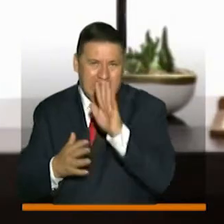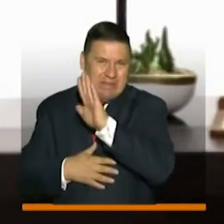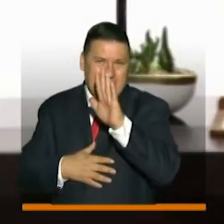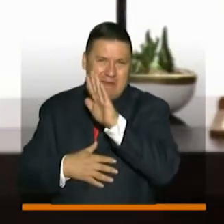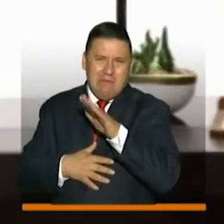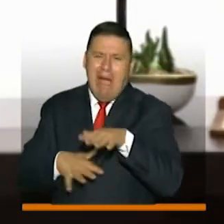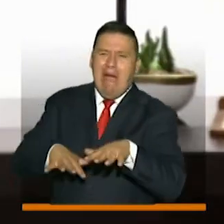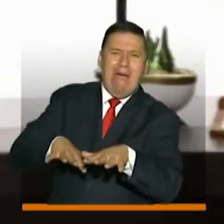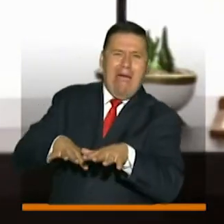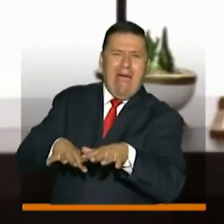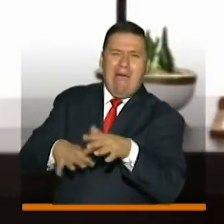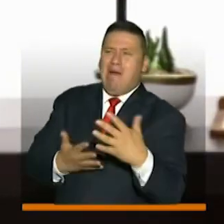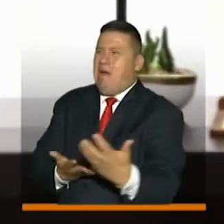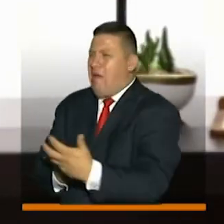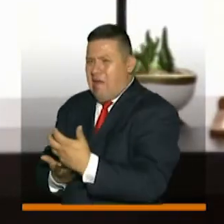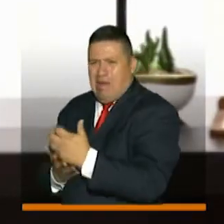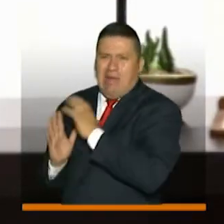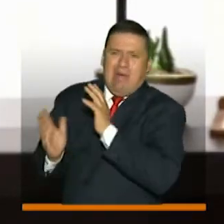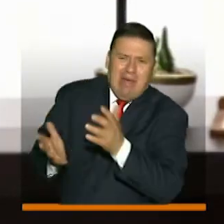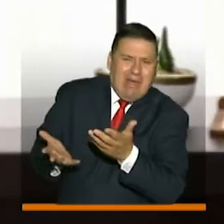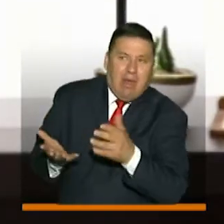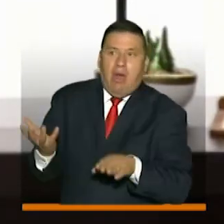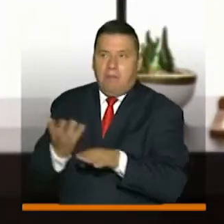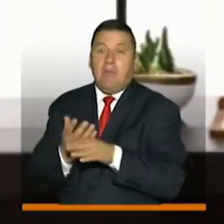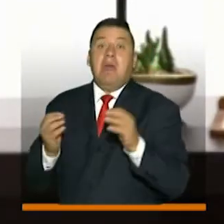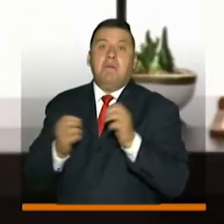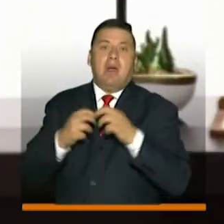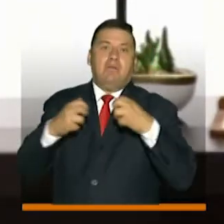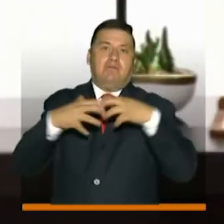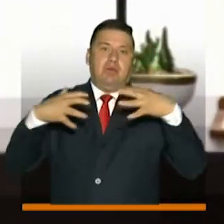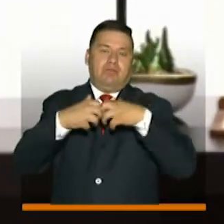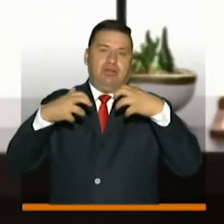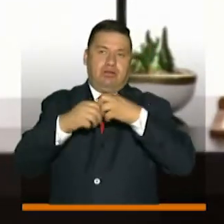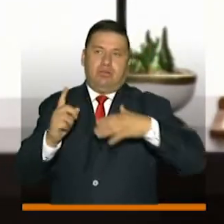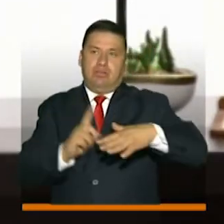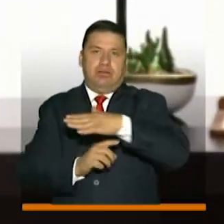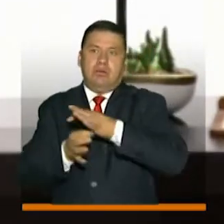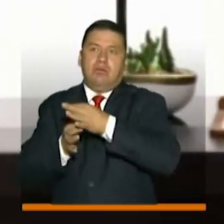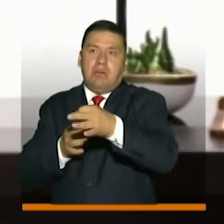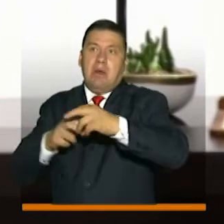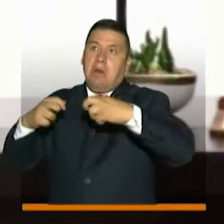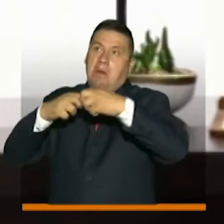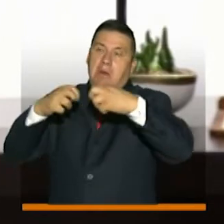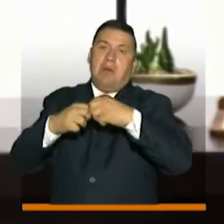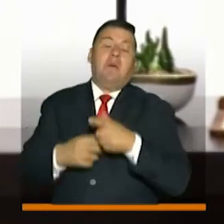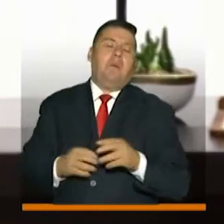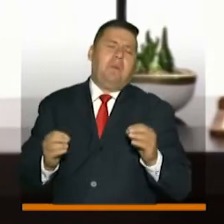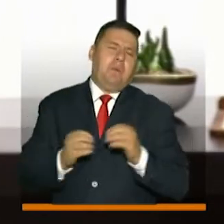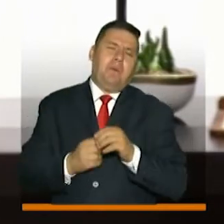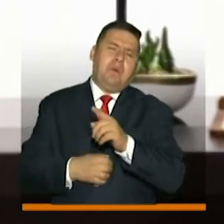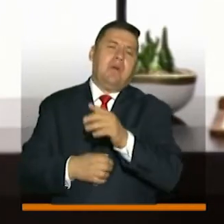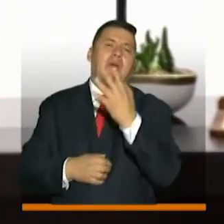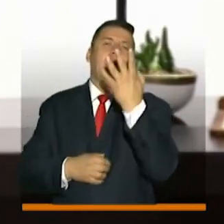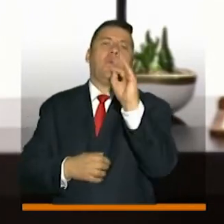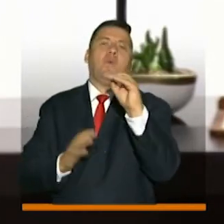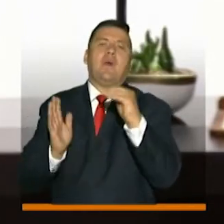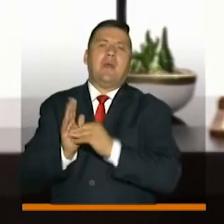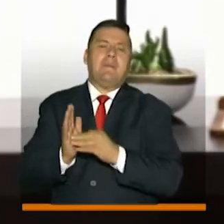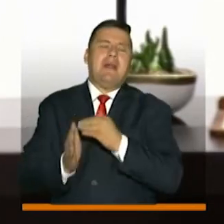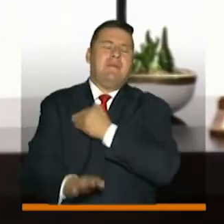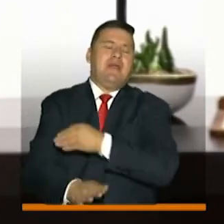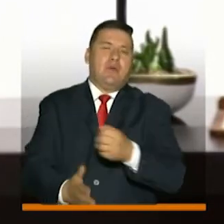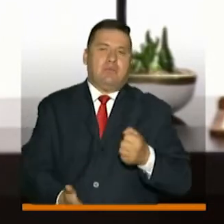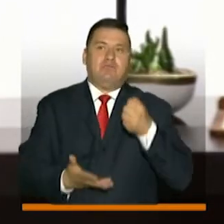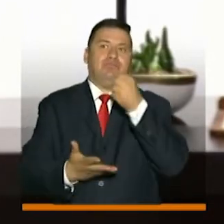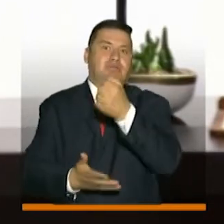También estamos llegando con energía eléctrica al sector rural, con más de 40 mil millones de